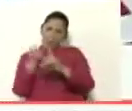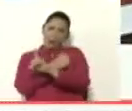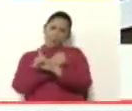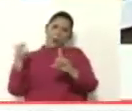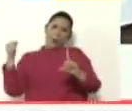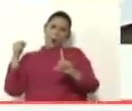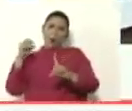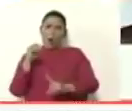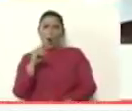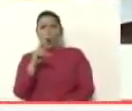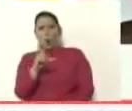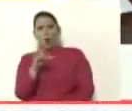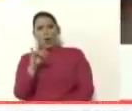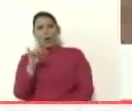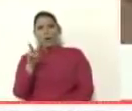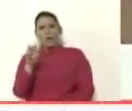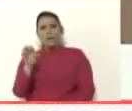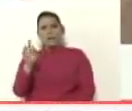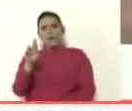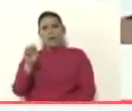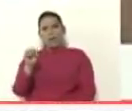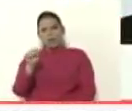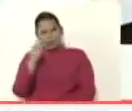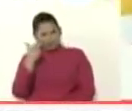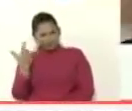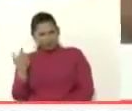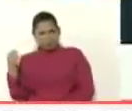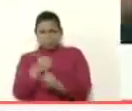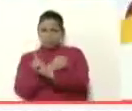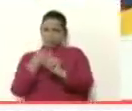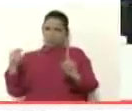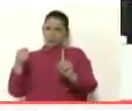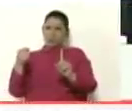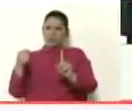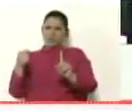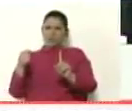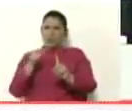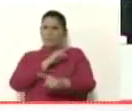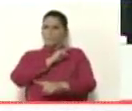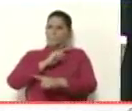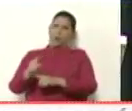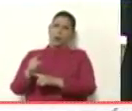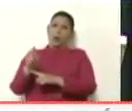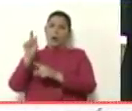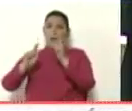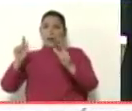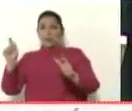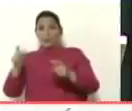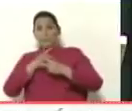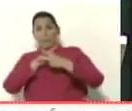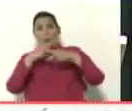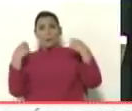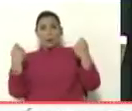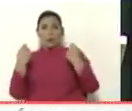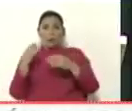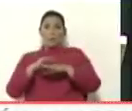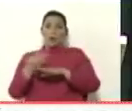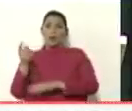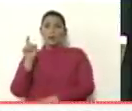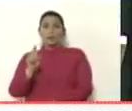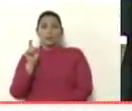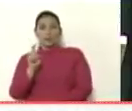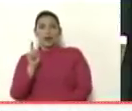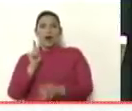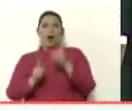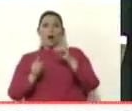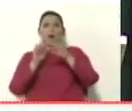en la víspera del 23 de febrero. Ese pescozón le fue mandado a dar por la gente de voluntad popular, porque necesitaban de algún